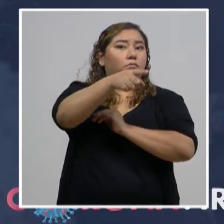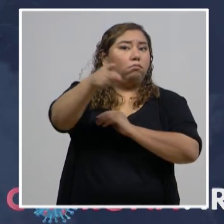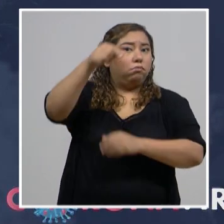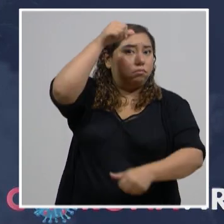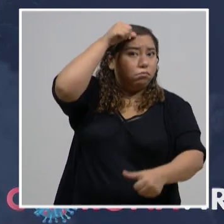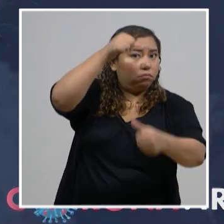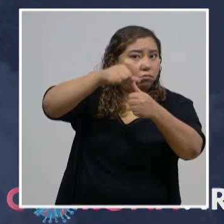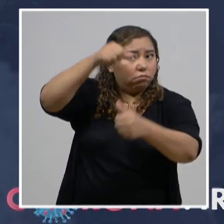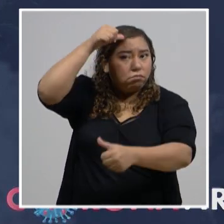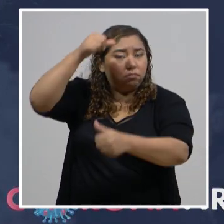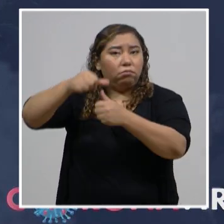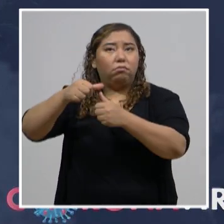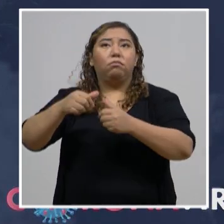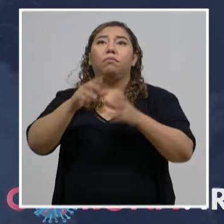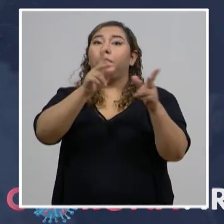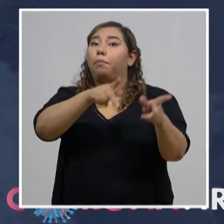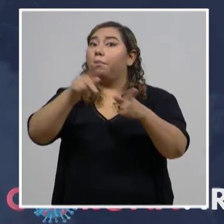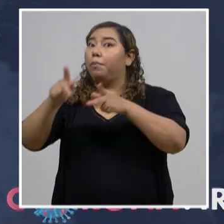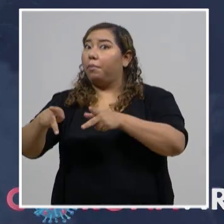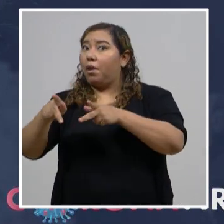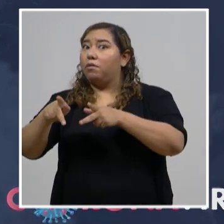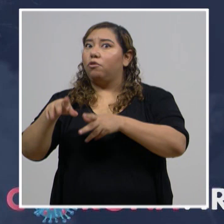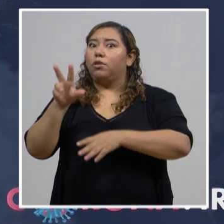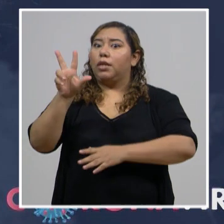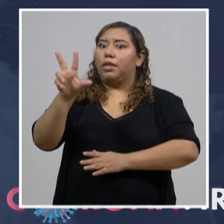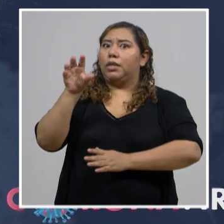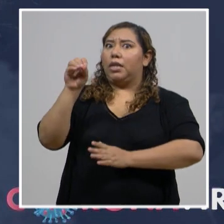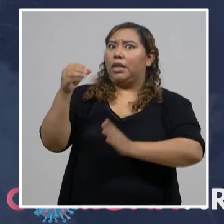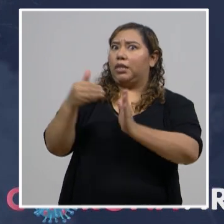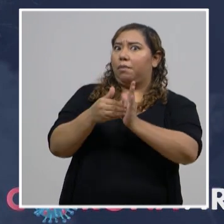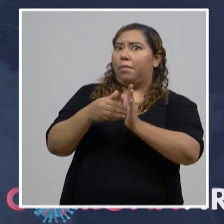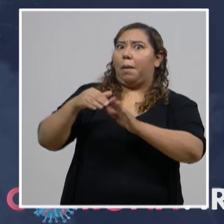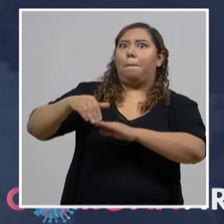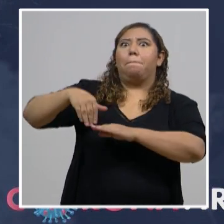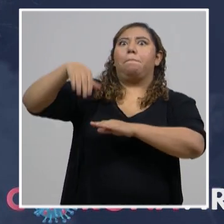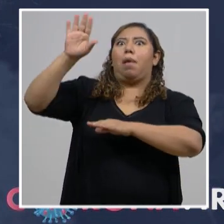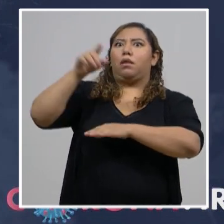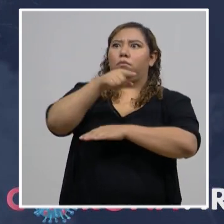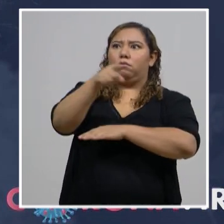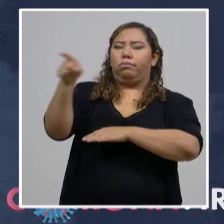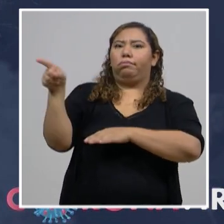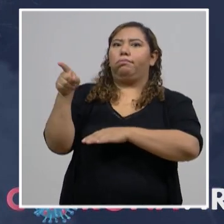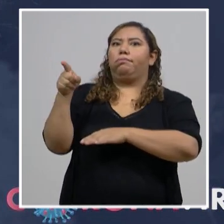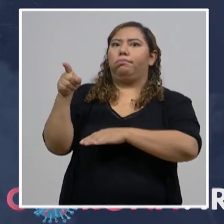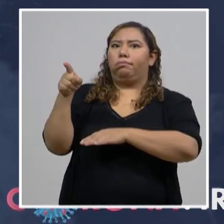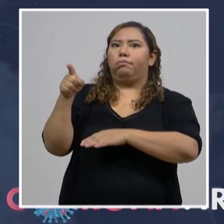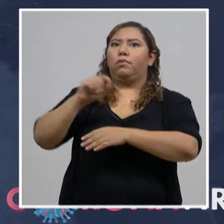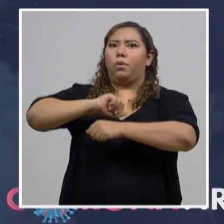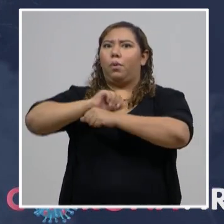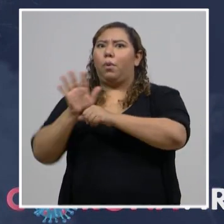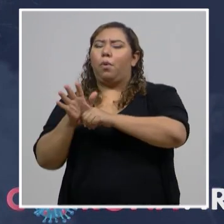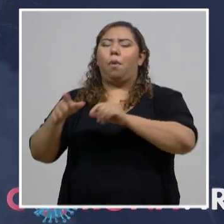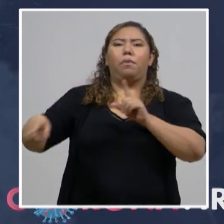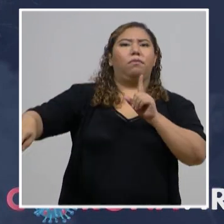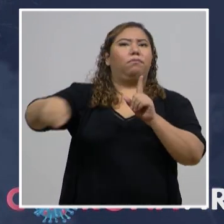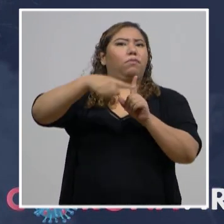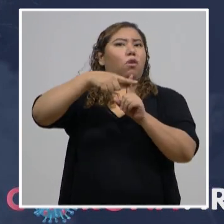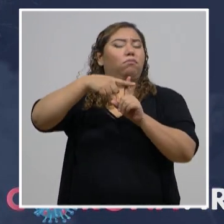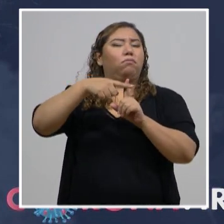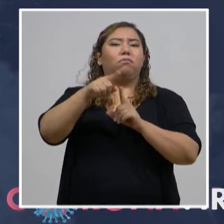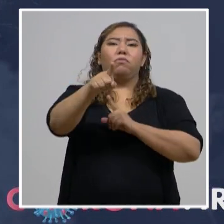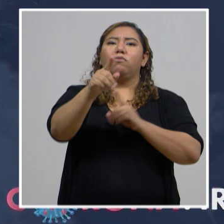positivos o muchos más que pueden tener la sintomatología de COVID-19. Si tiene alguien, en su caso un pariente suyo,